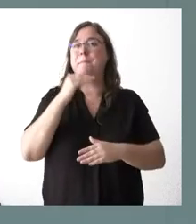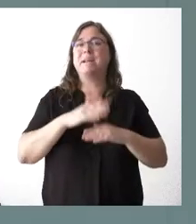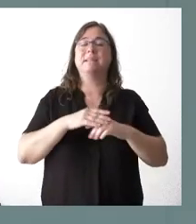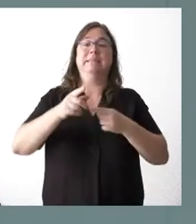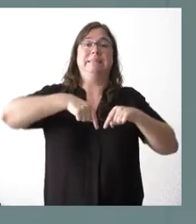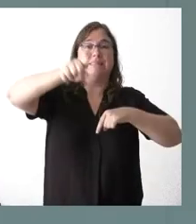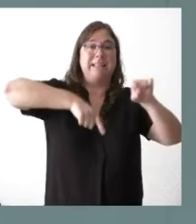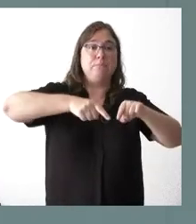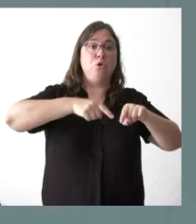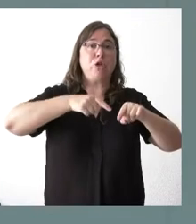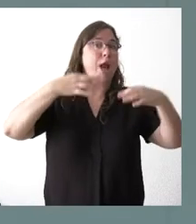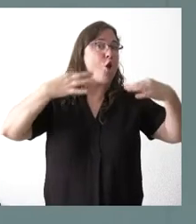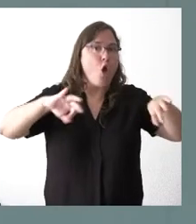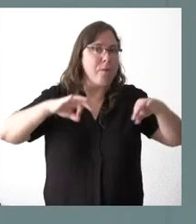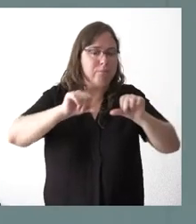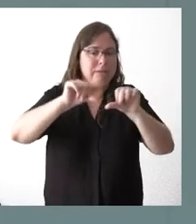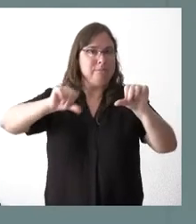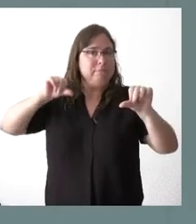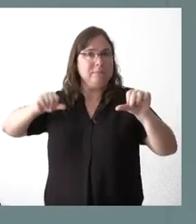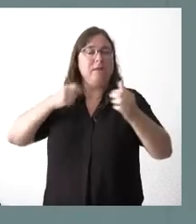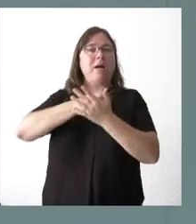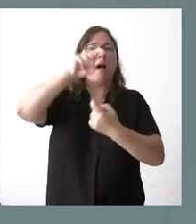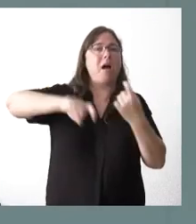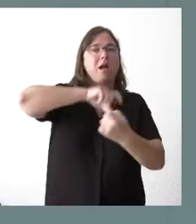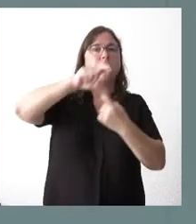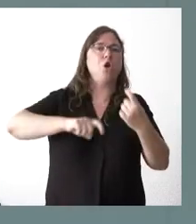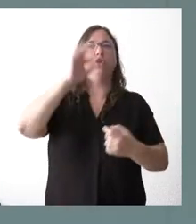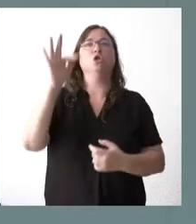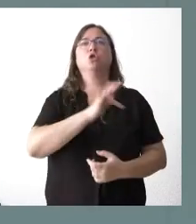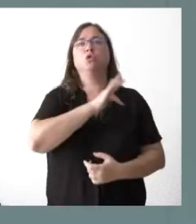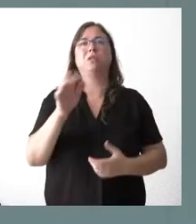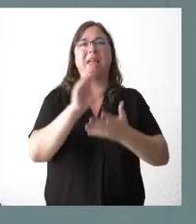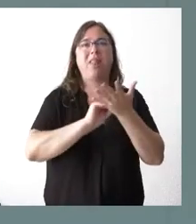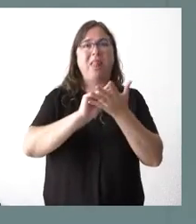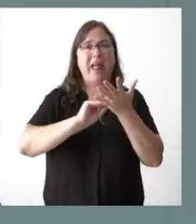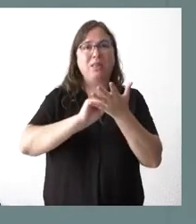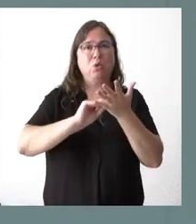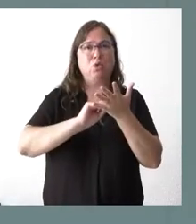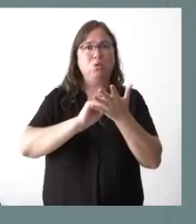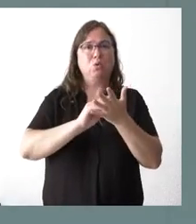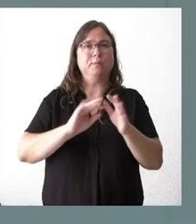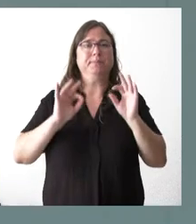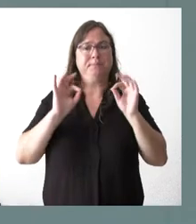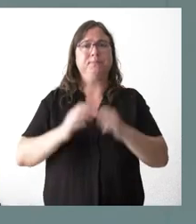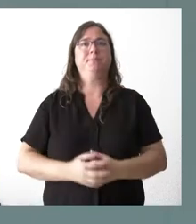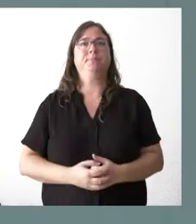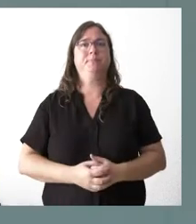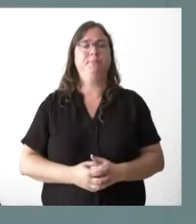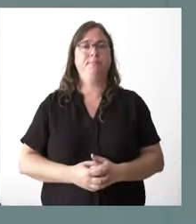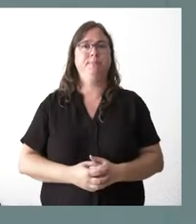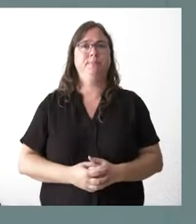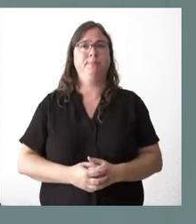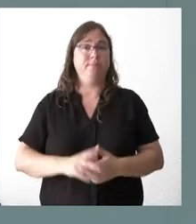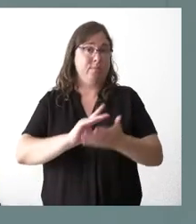nuestra comunidad autónoma un total de…, mire los datos, se los voy a señalar por lo que usted